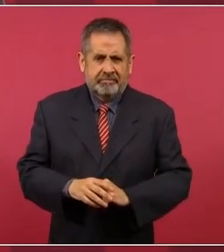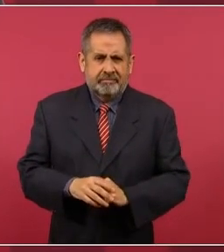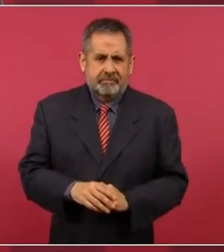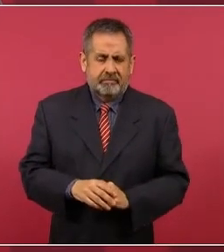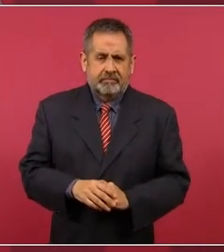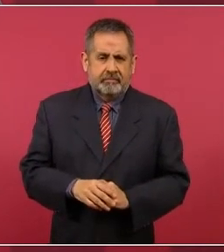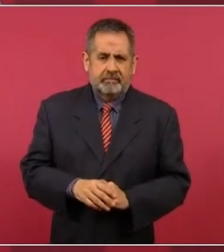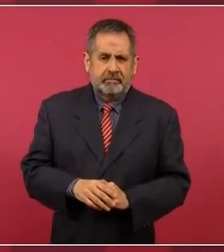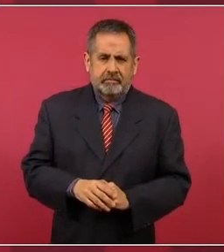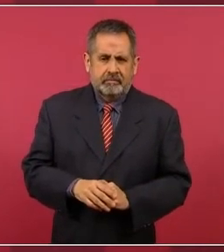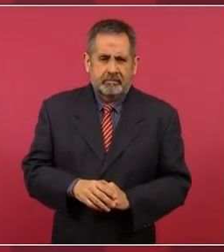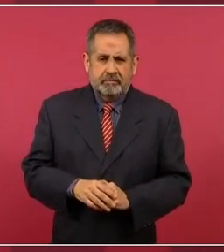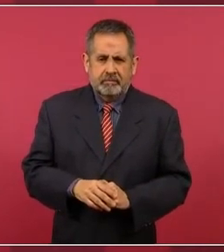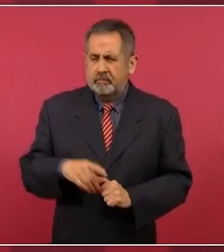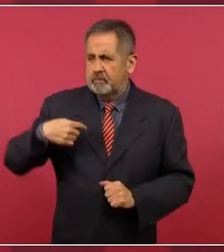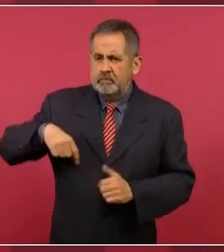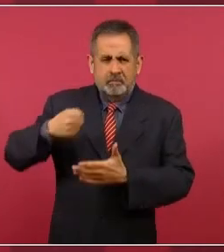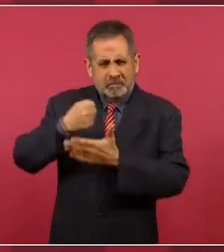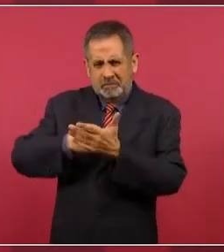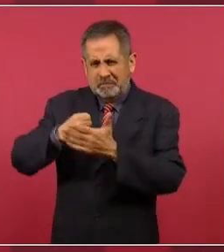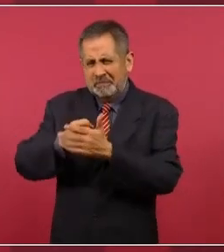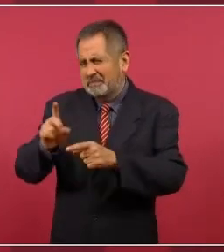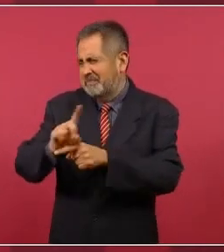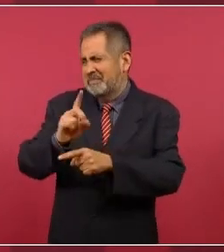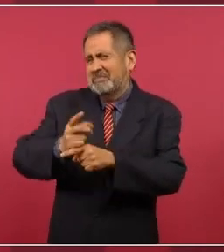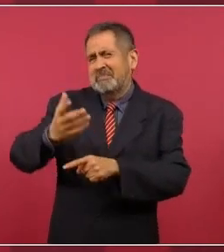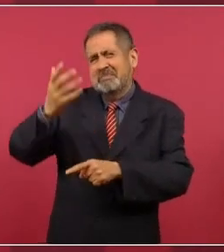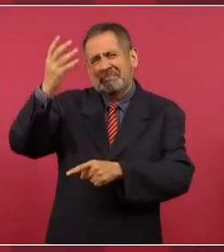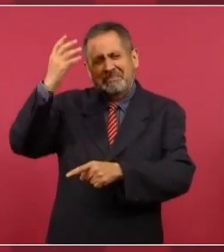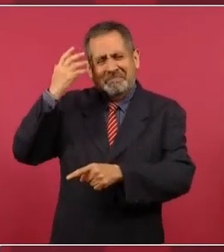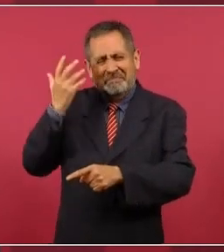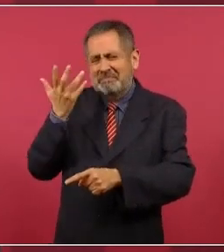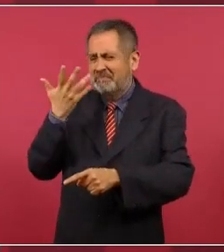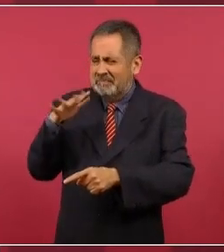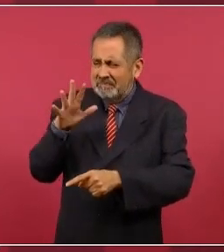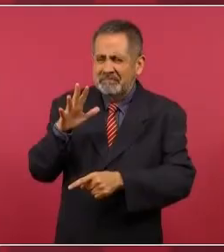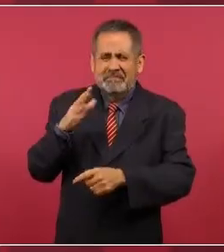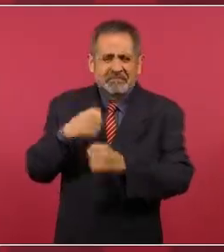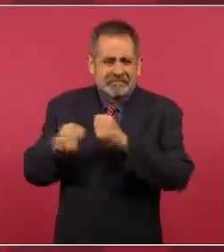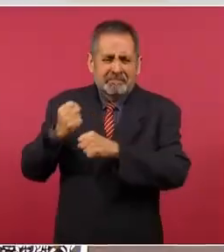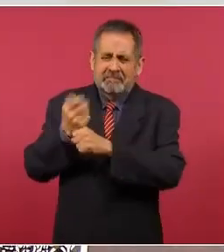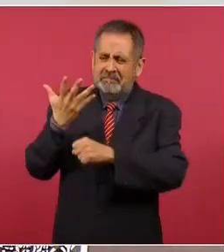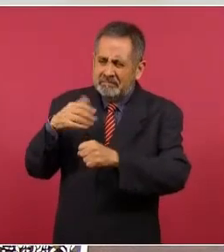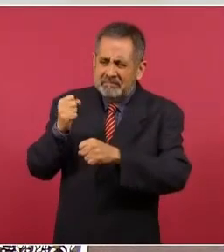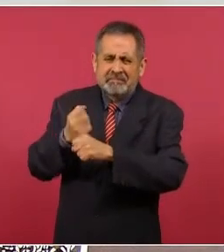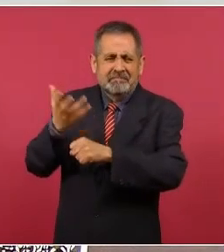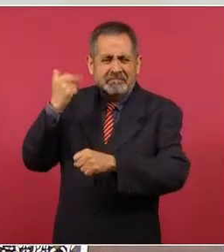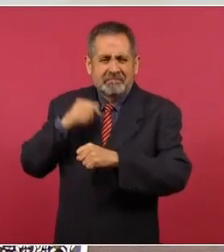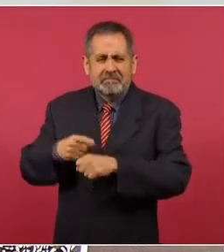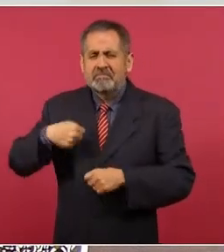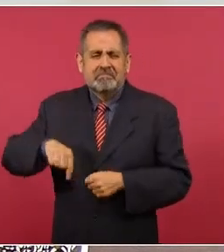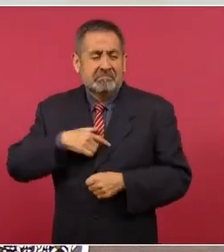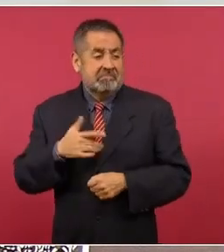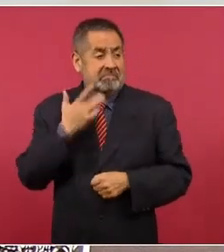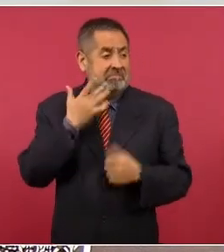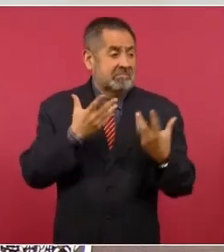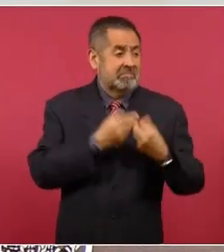estamos luchando desde hace décadas, no somos fifís.